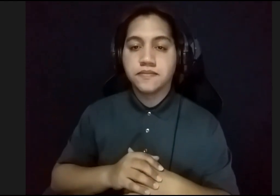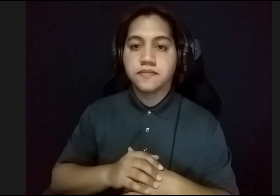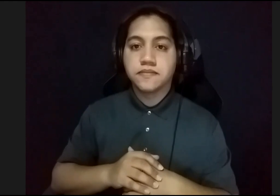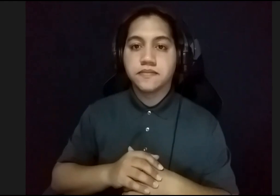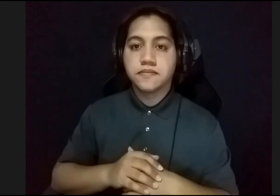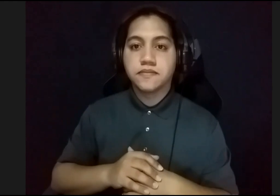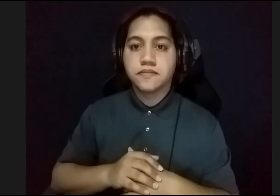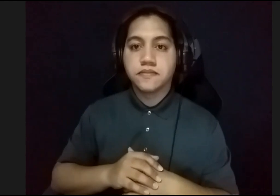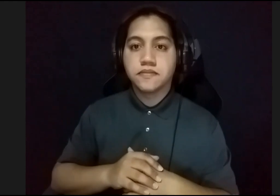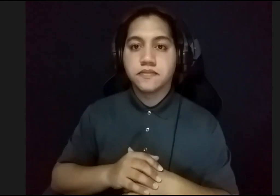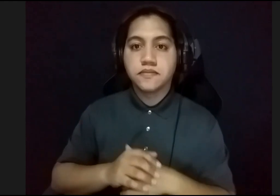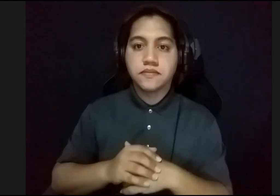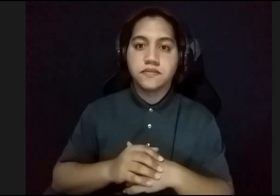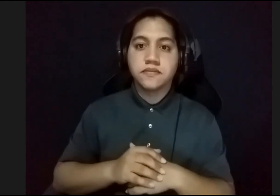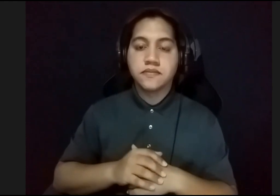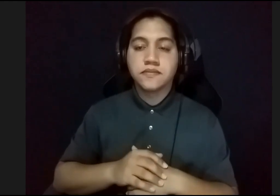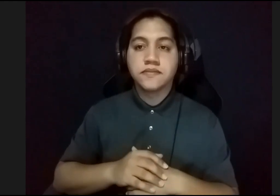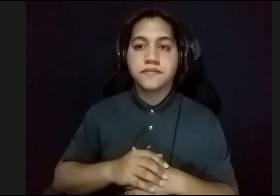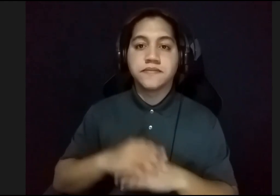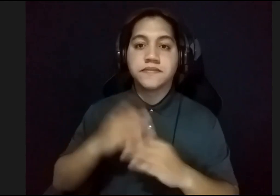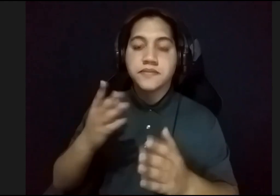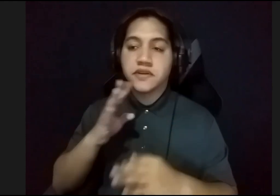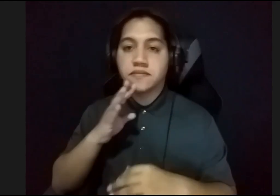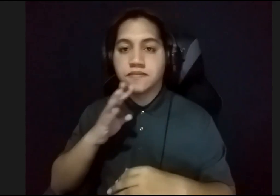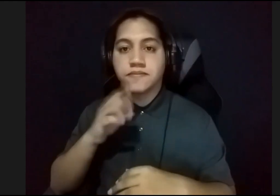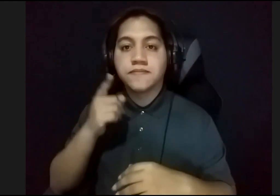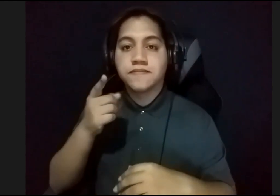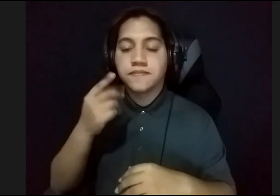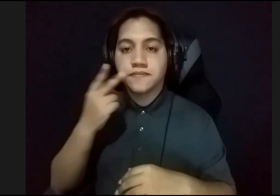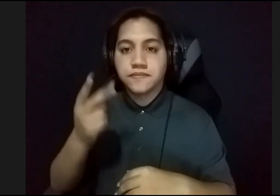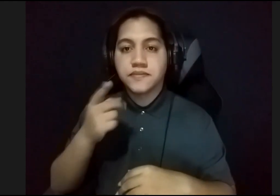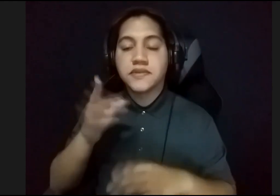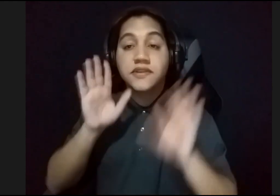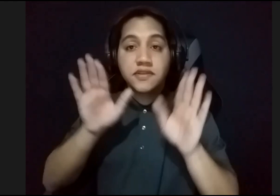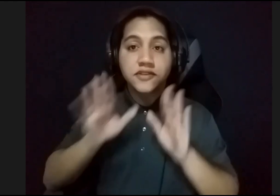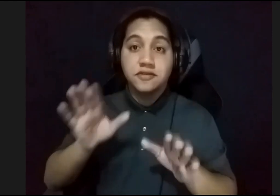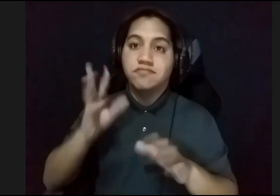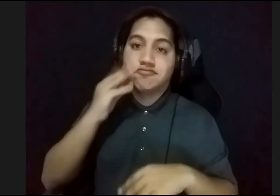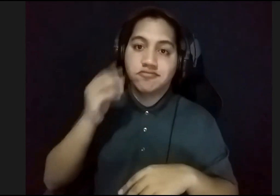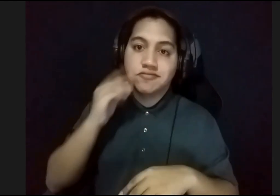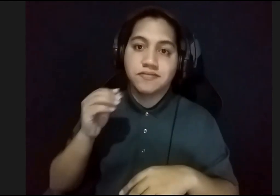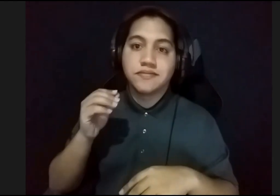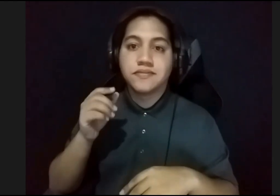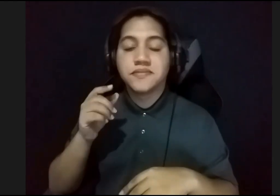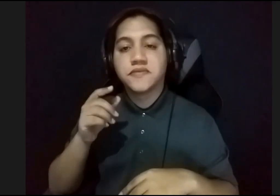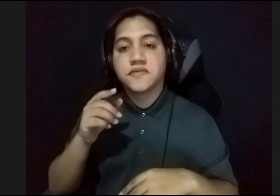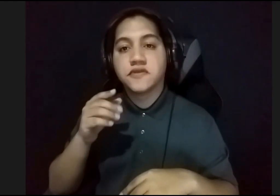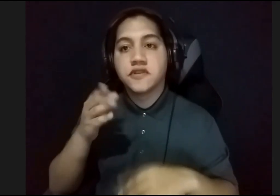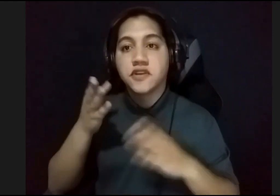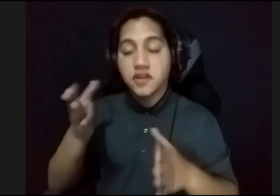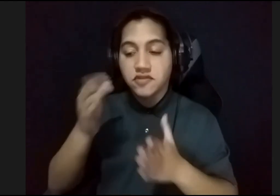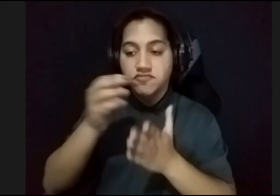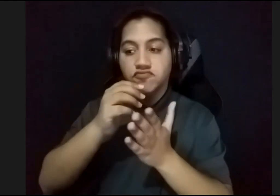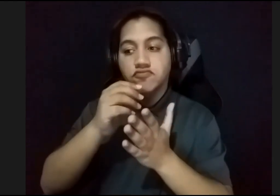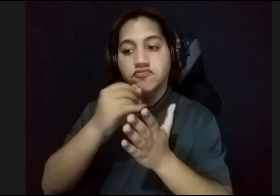Teo André comenta, excelente, fue una gran experiencia. Me fascinó aprender que él fue el ilustrador de